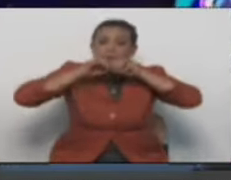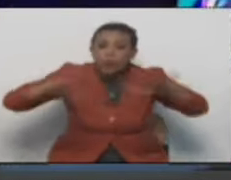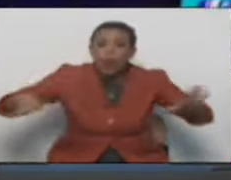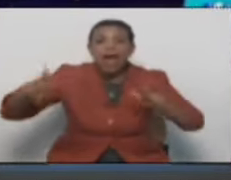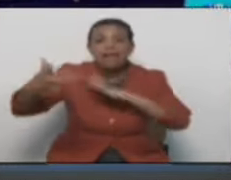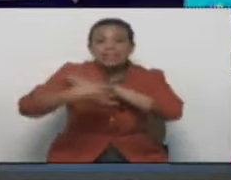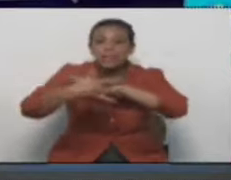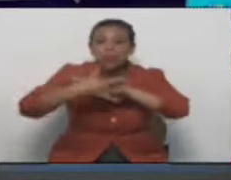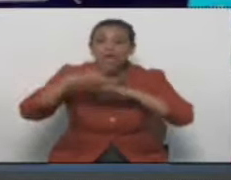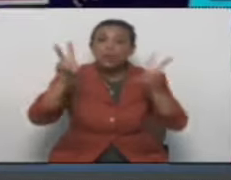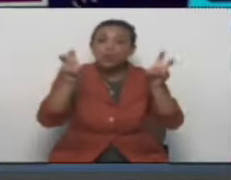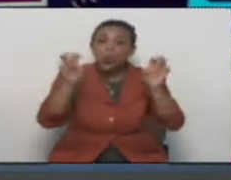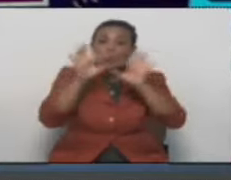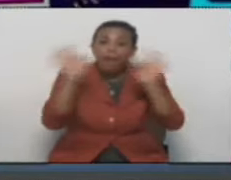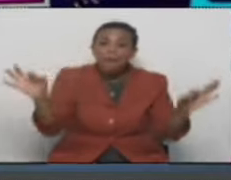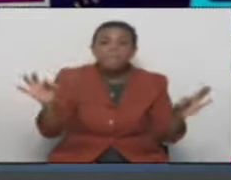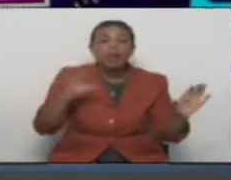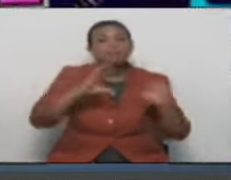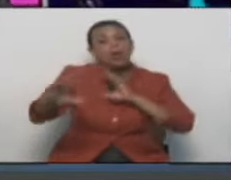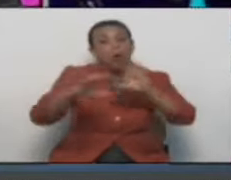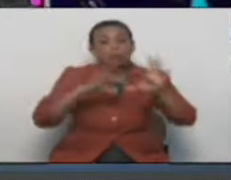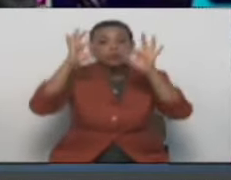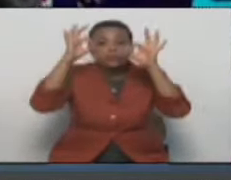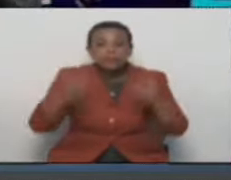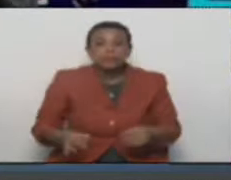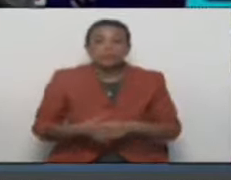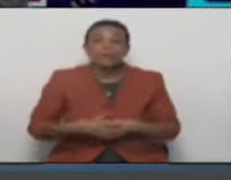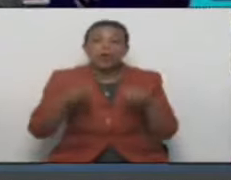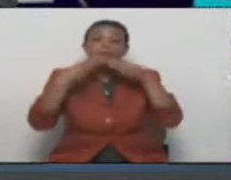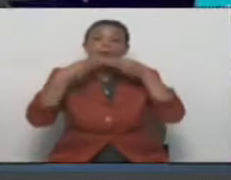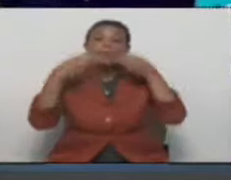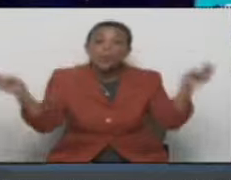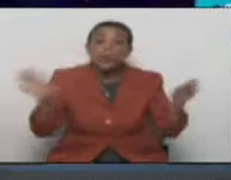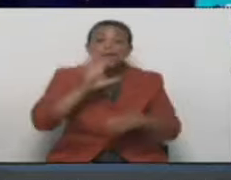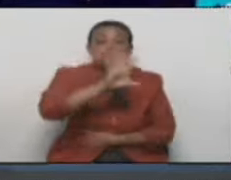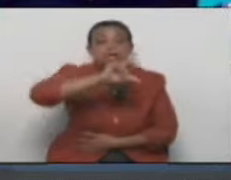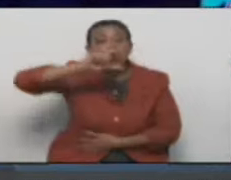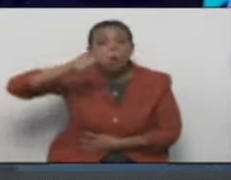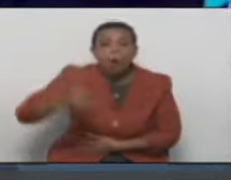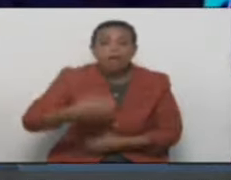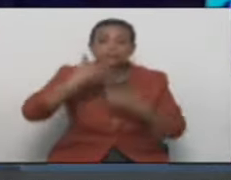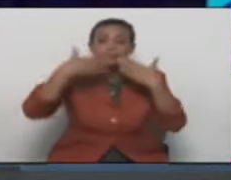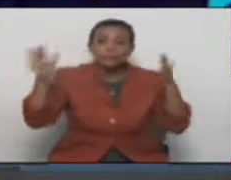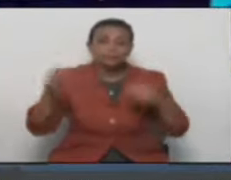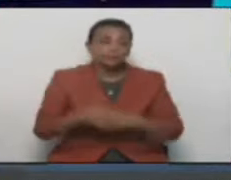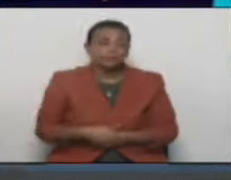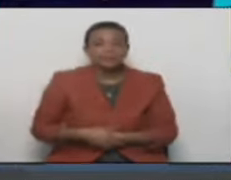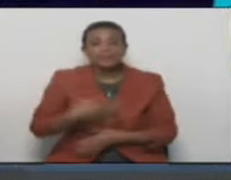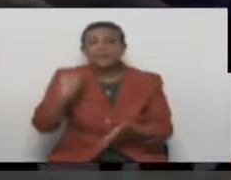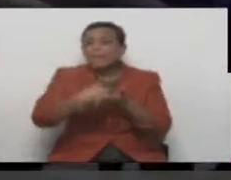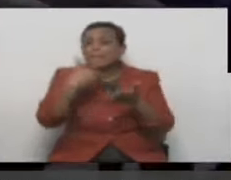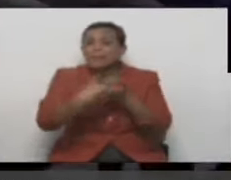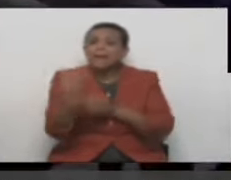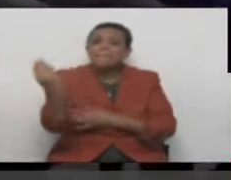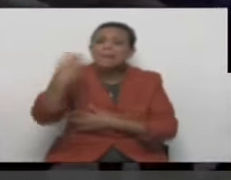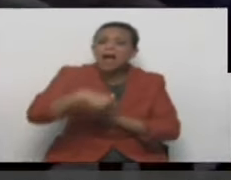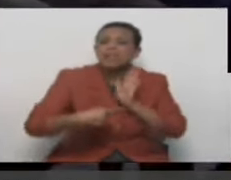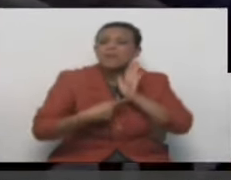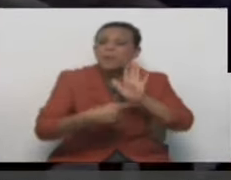tecnologías de comunicaciones. Es la oferta pública de la 5G. De la 5G, correcto. ¿Qué va a pasar una vez que